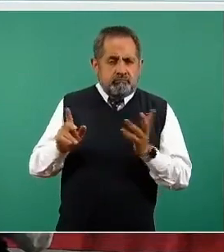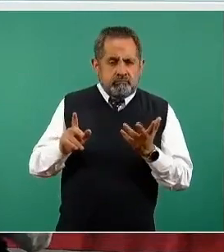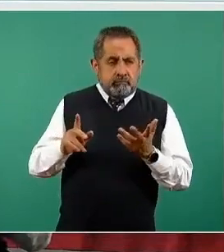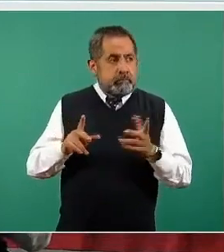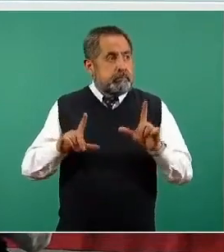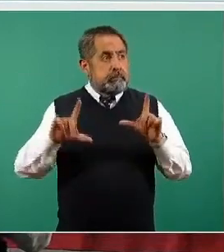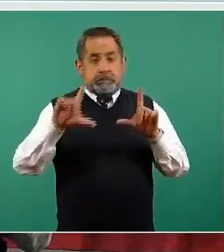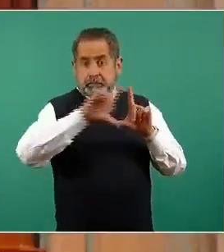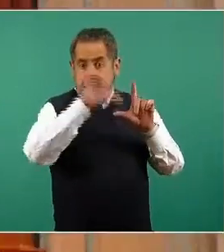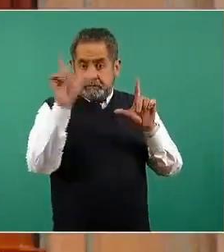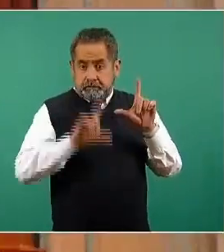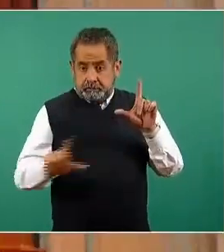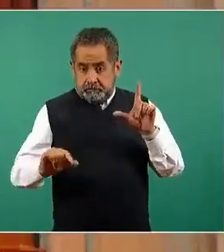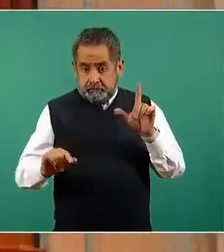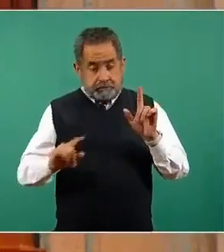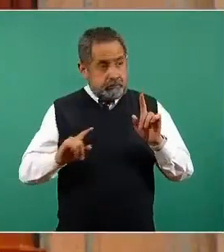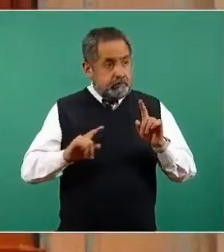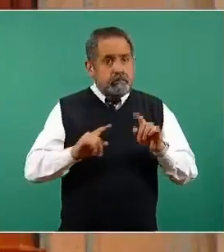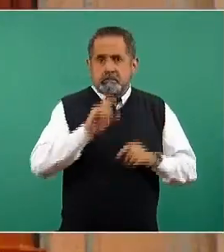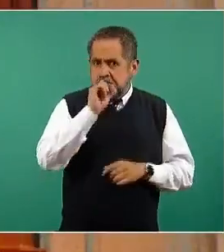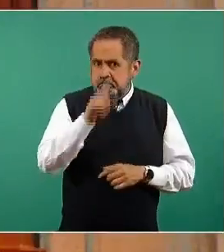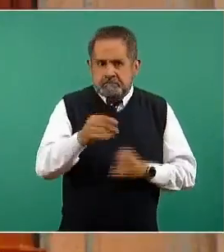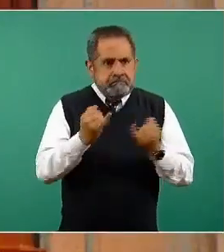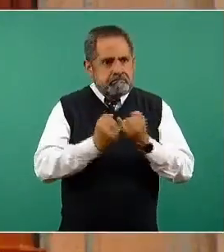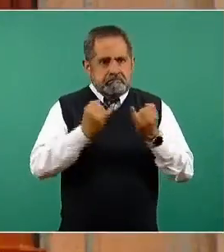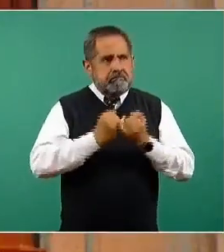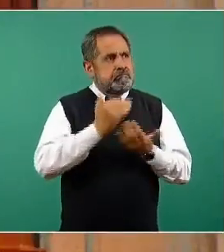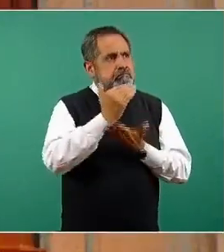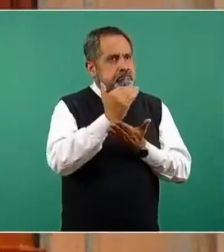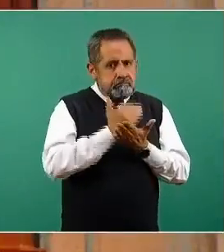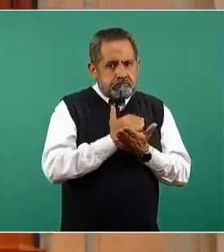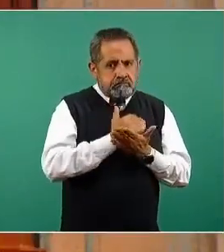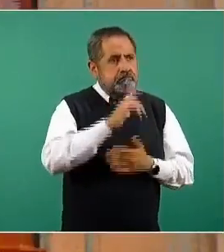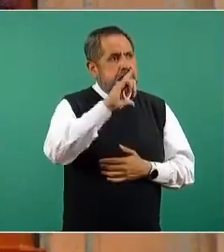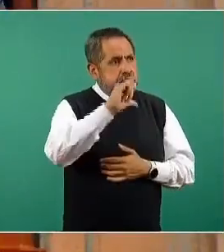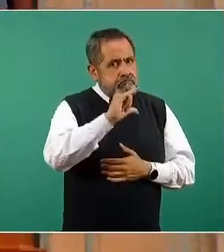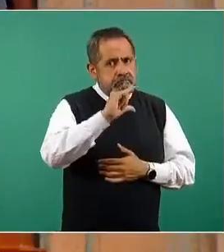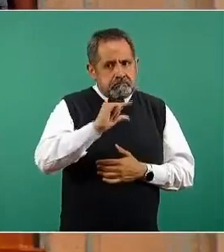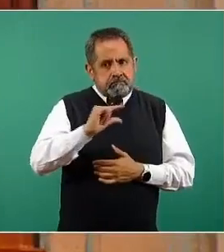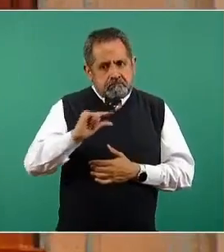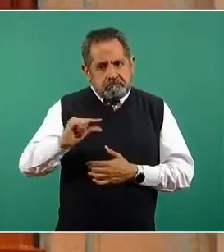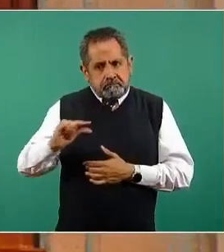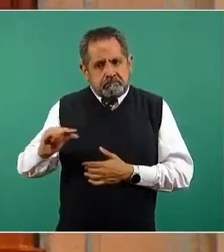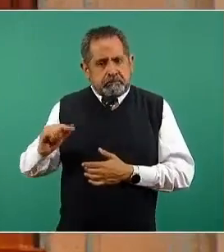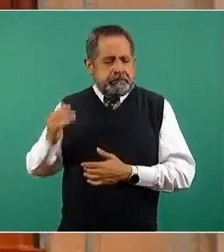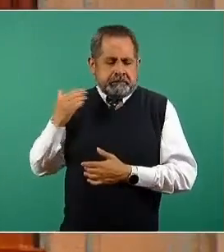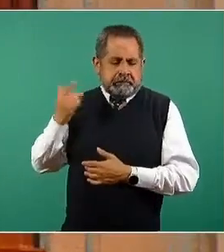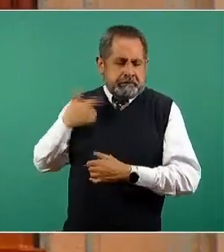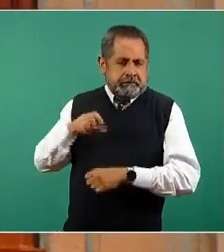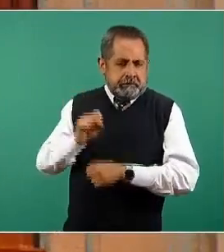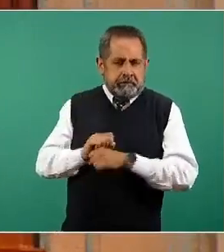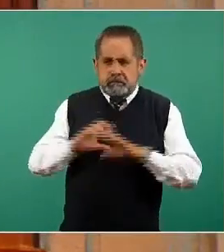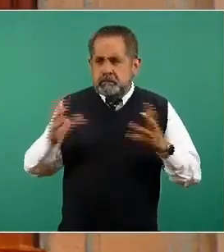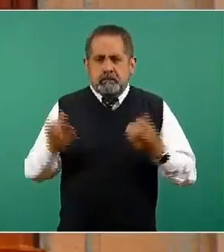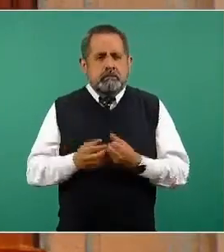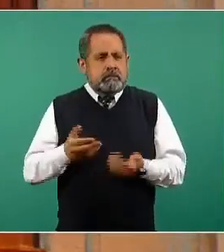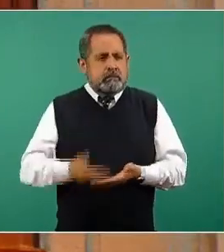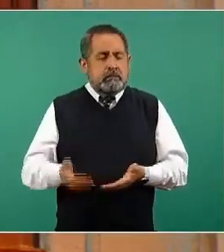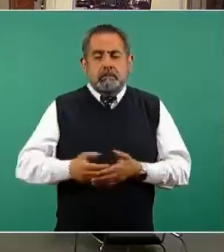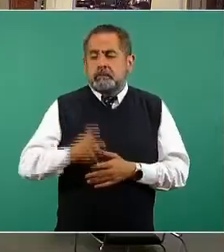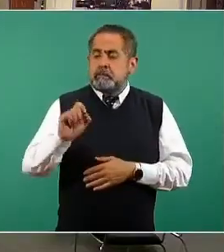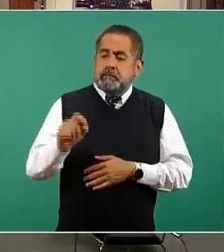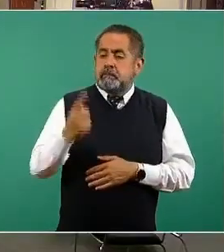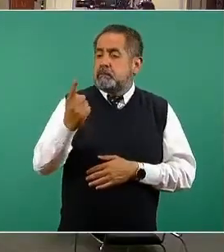nacional ha venido también disminuyendo de manera importante, obviamente en las últimas semanas, siendo de 21 por ciento